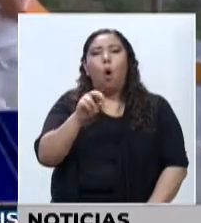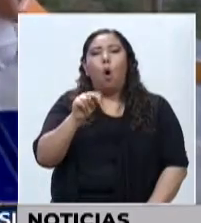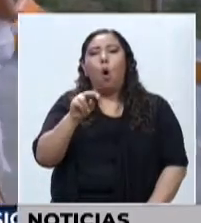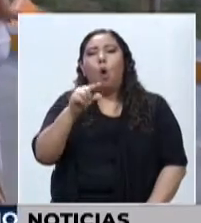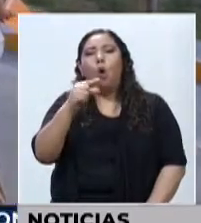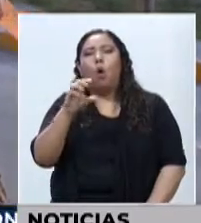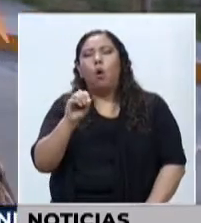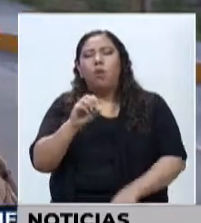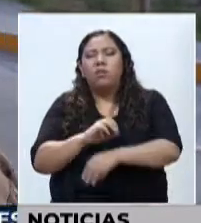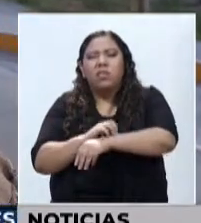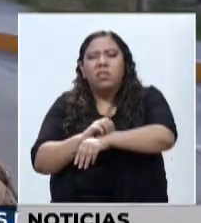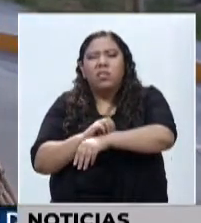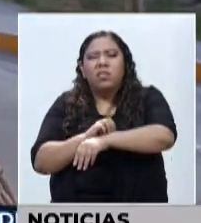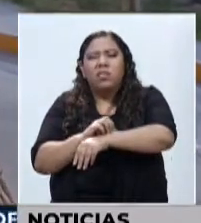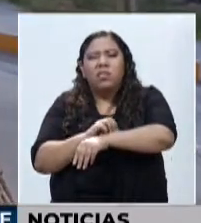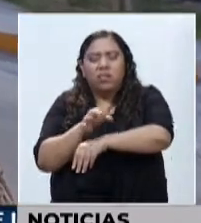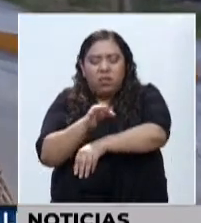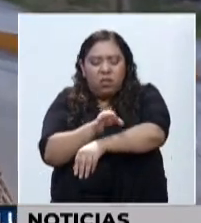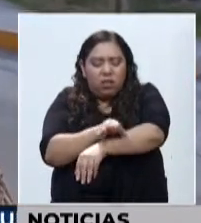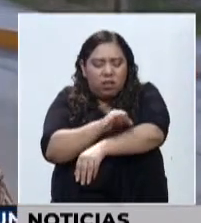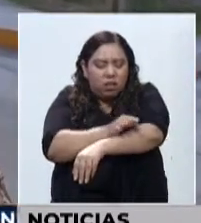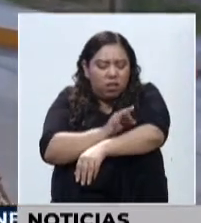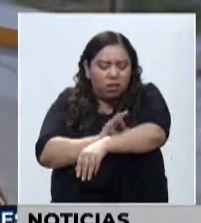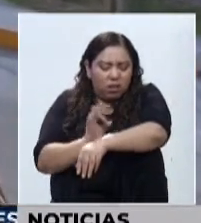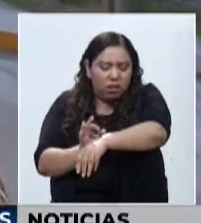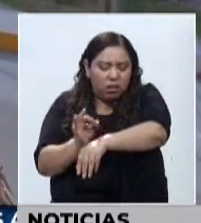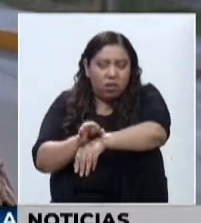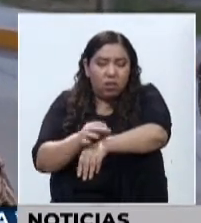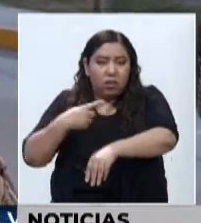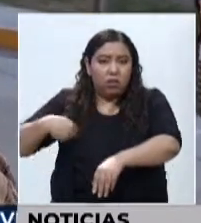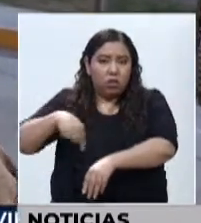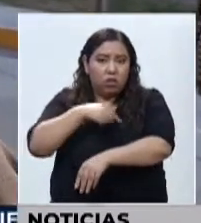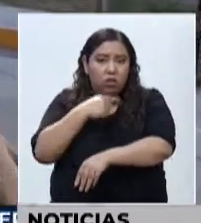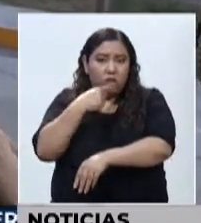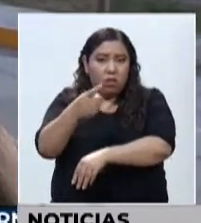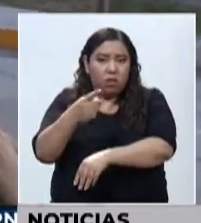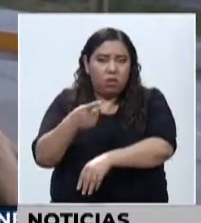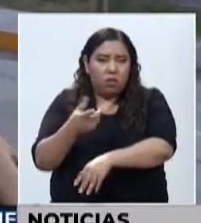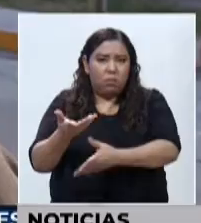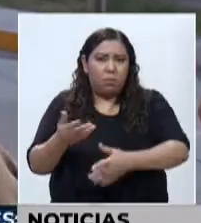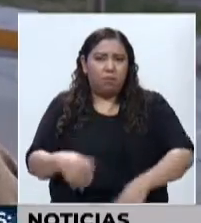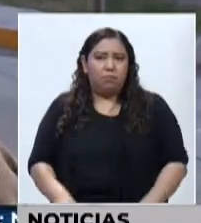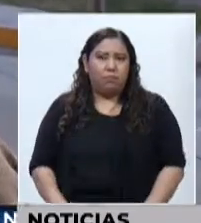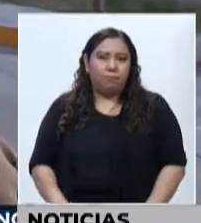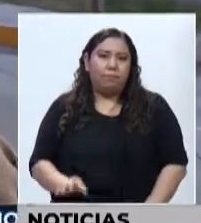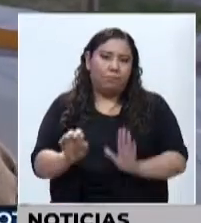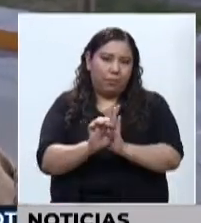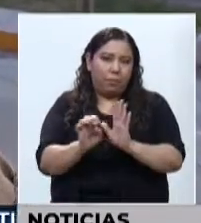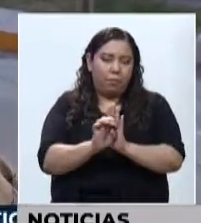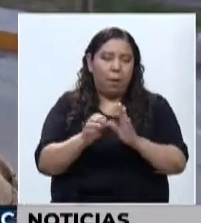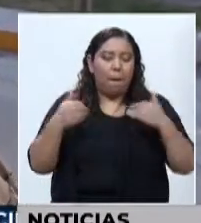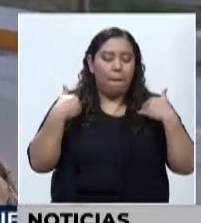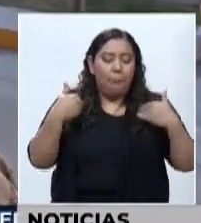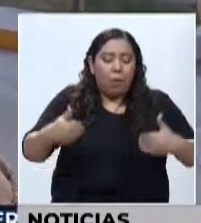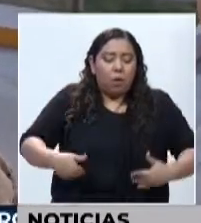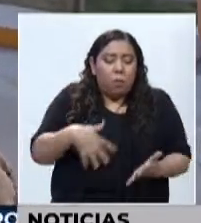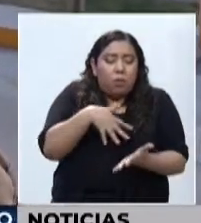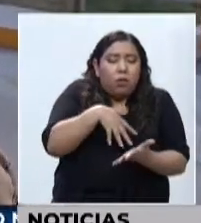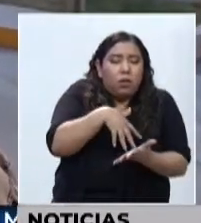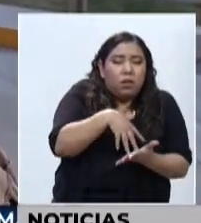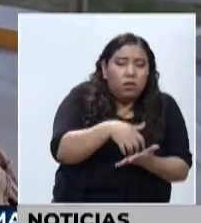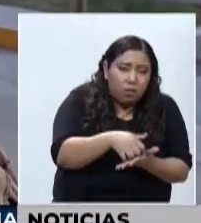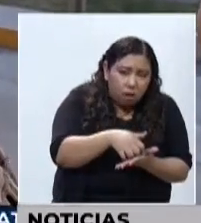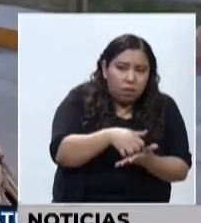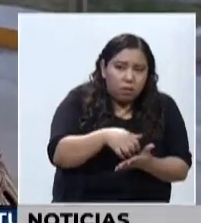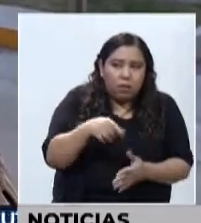hemos denominado médicamente hablando este hongo como un hongo oportunista, que se aprovecha de la debilidad